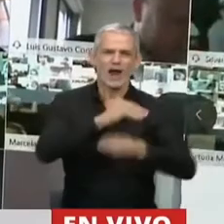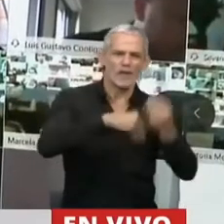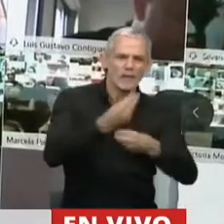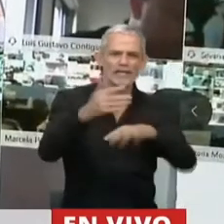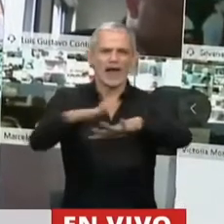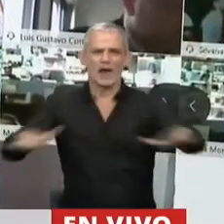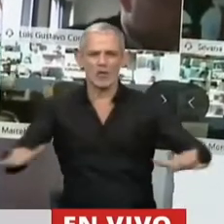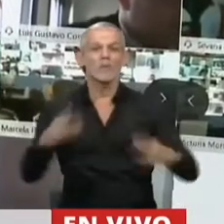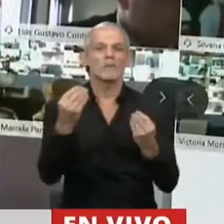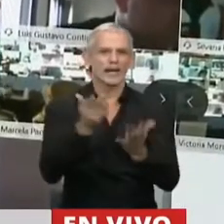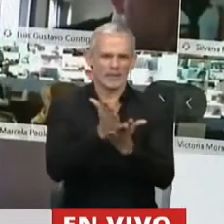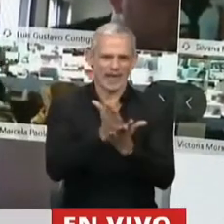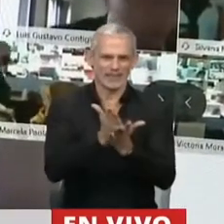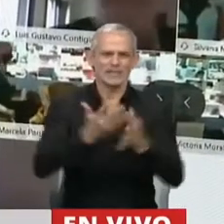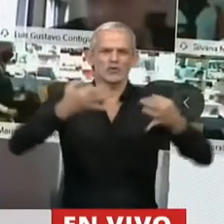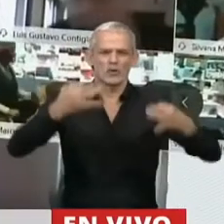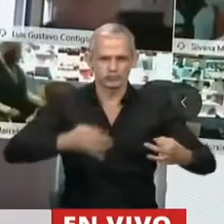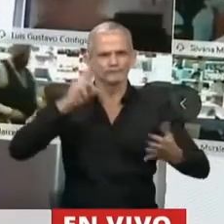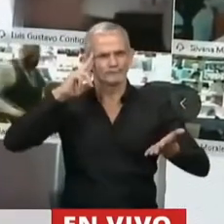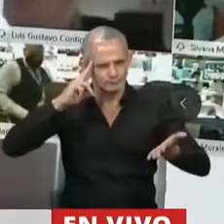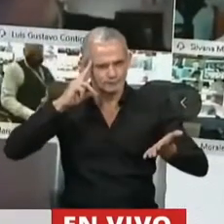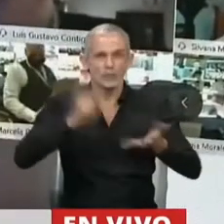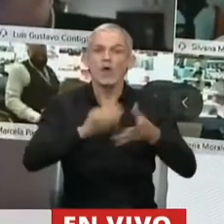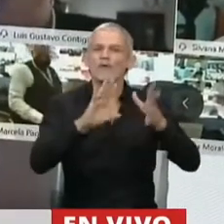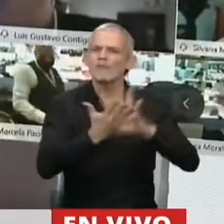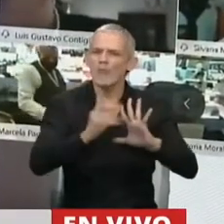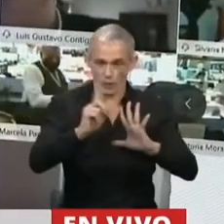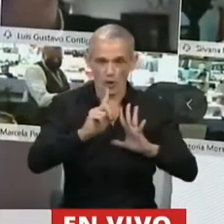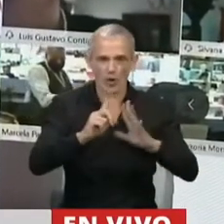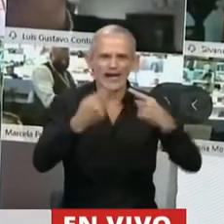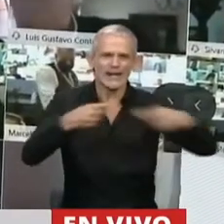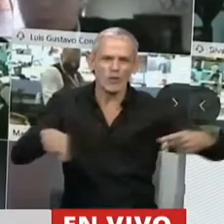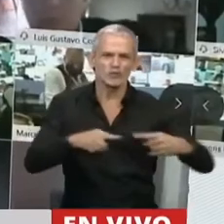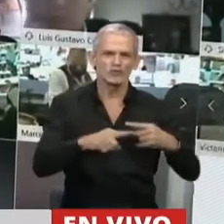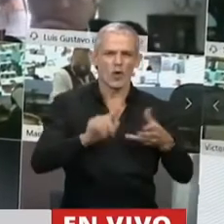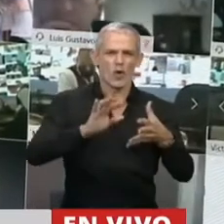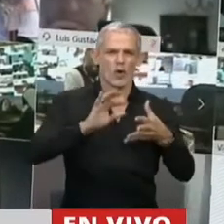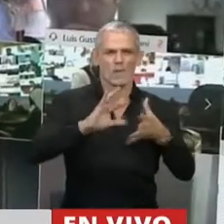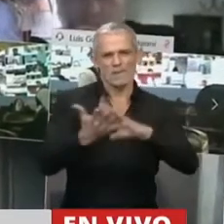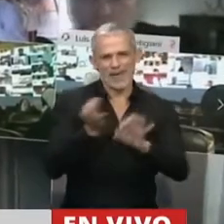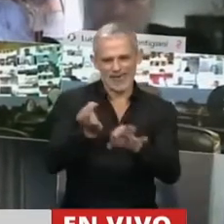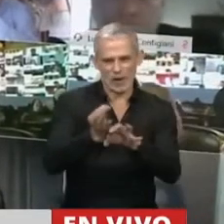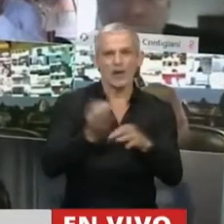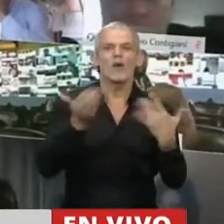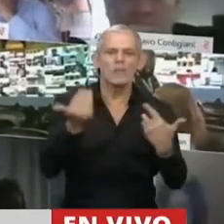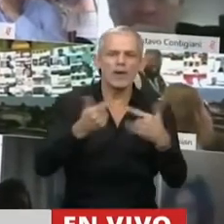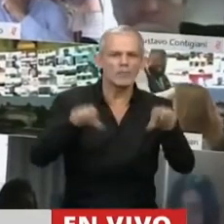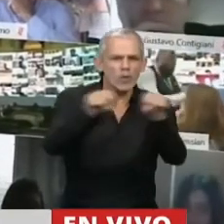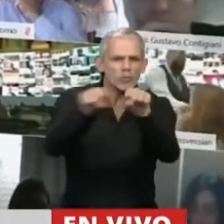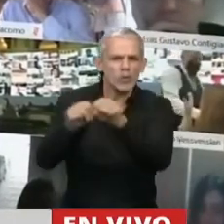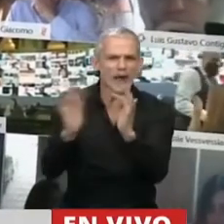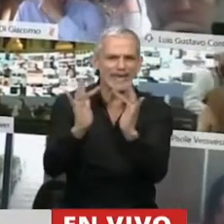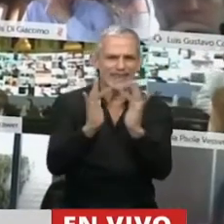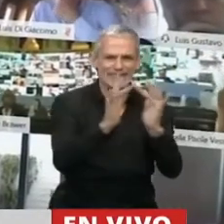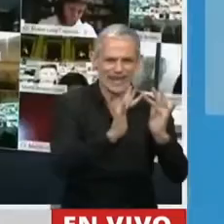llegar a que este derecho, esta modalidad, no esta modalidad, sino este recurso pedagógico pueda hacerse a través de la conectividad de